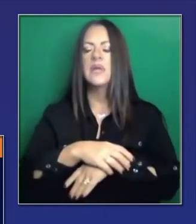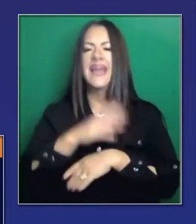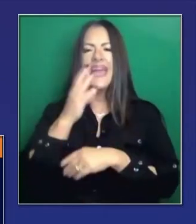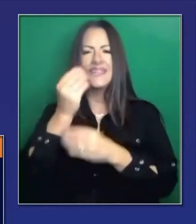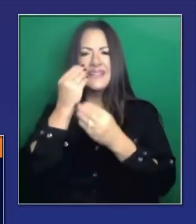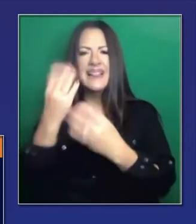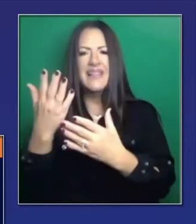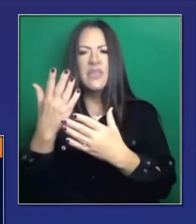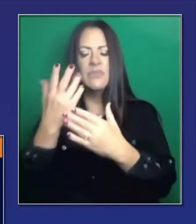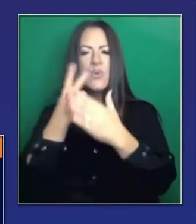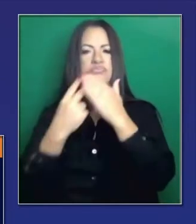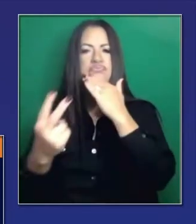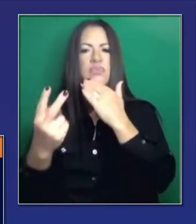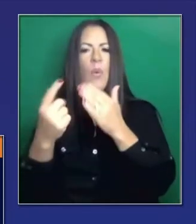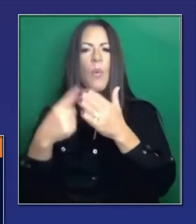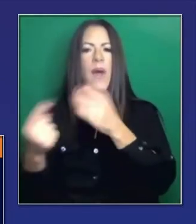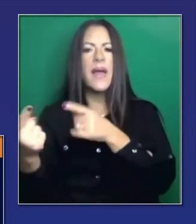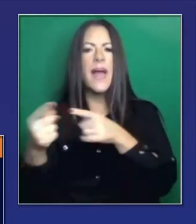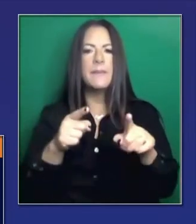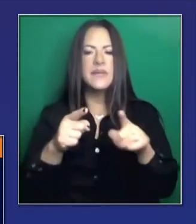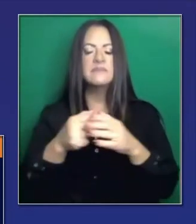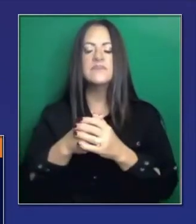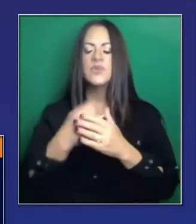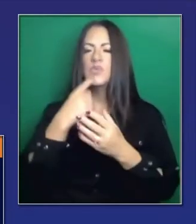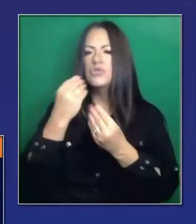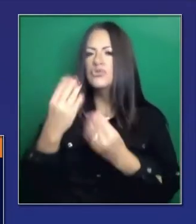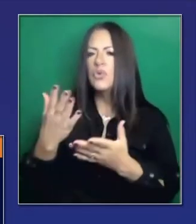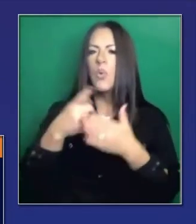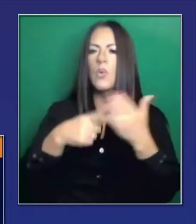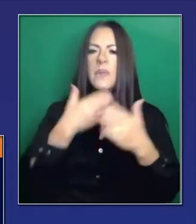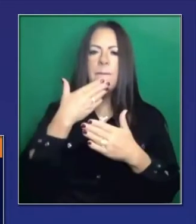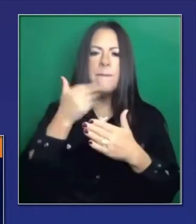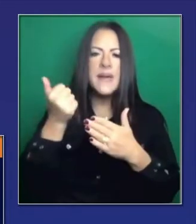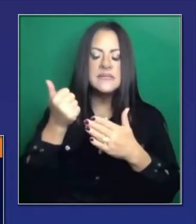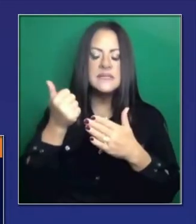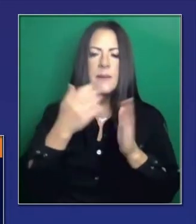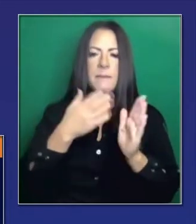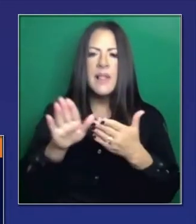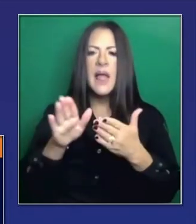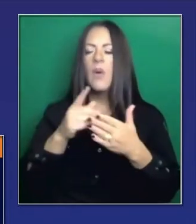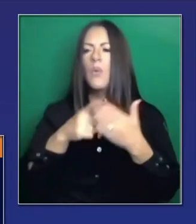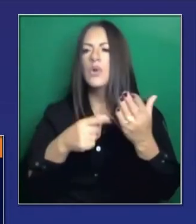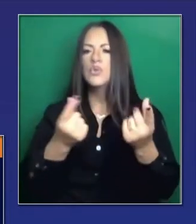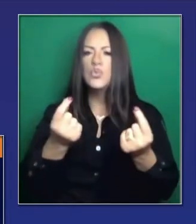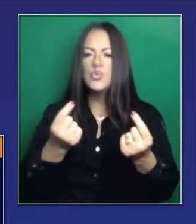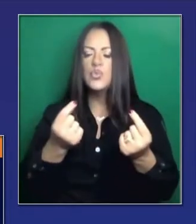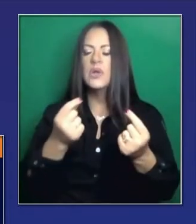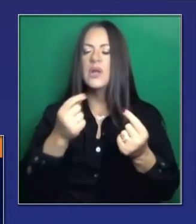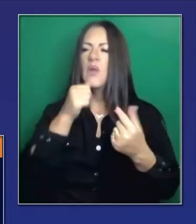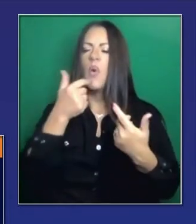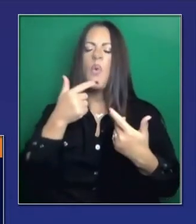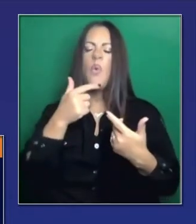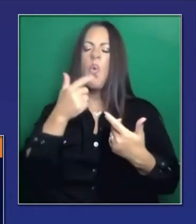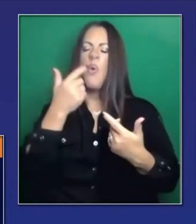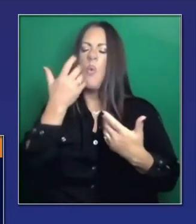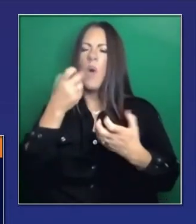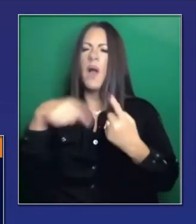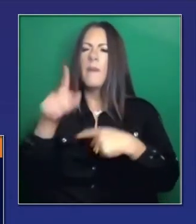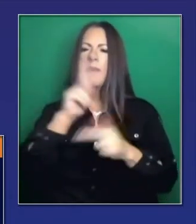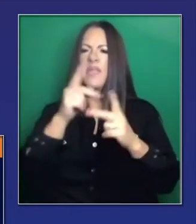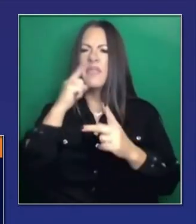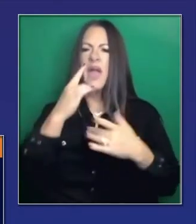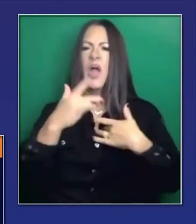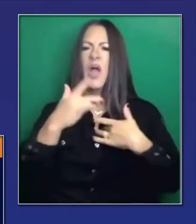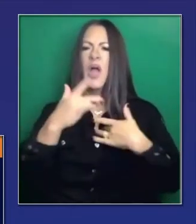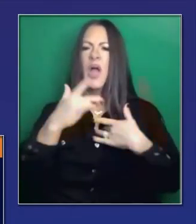previsión de lo que podríamos ver en el Estado. Cuestiones que podrían causar preocupaciones,